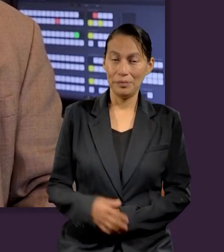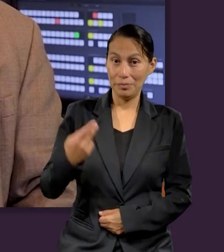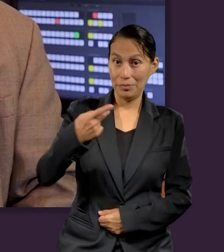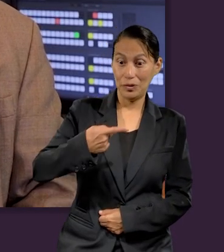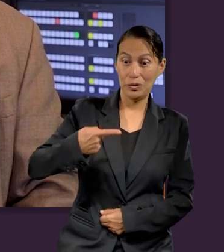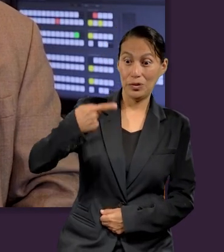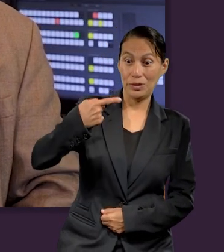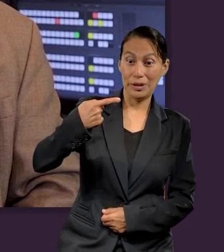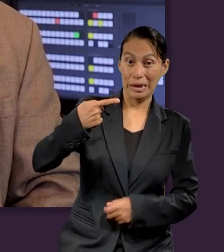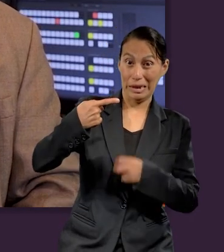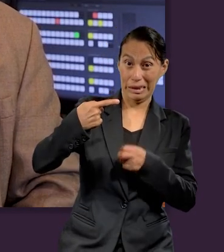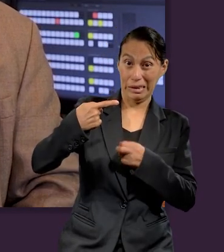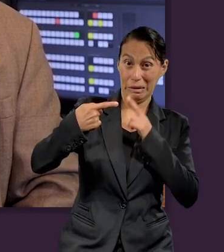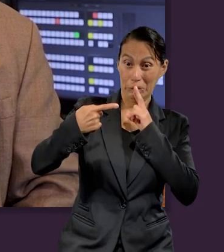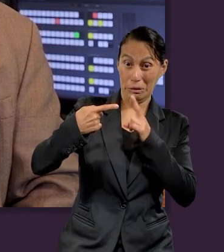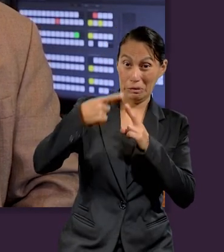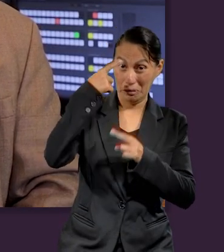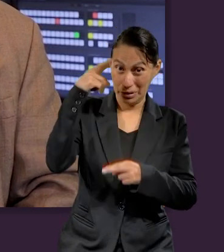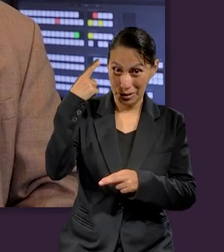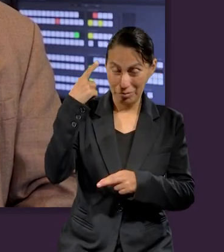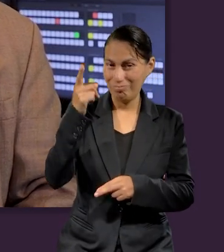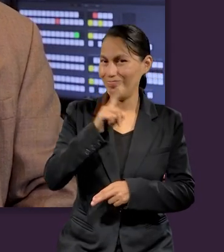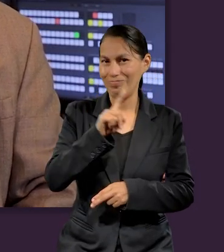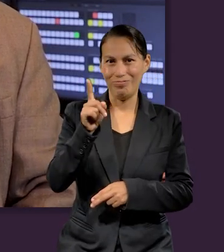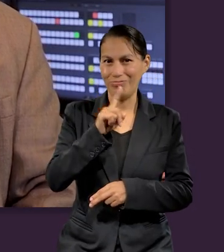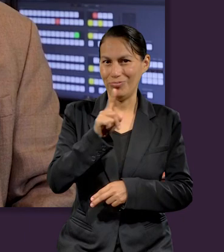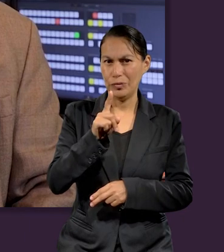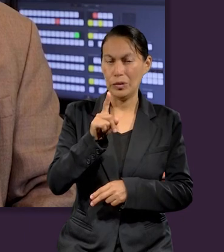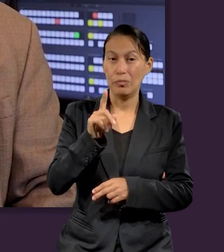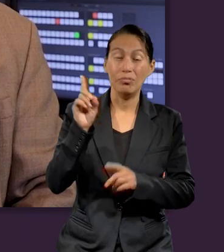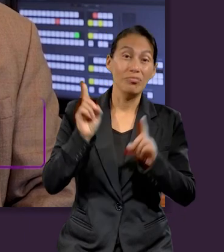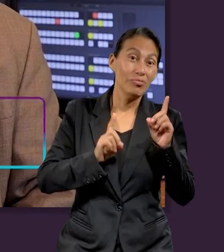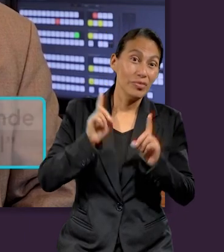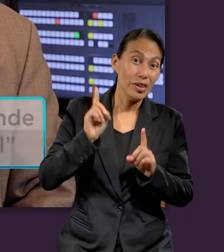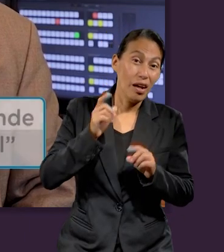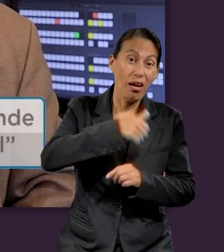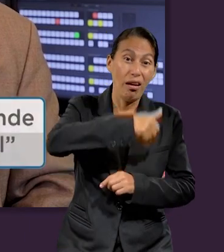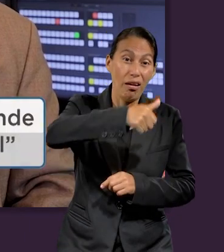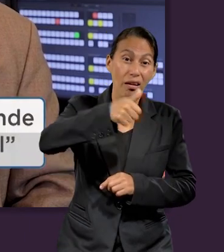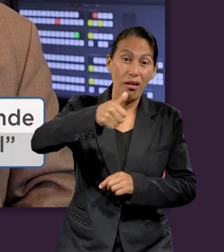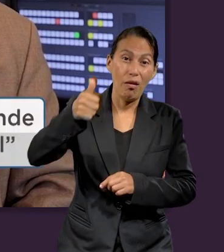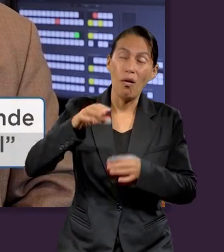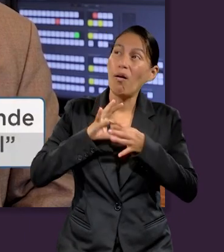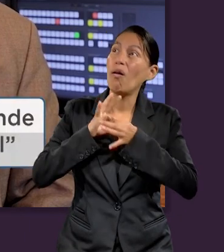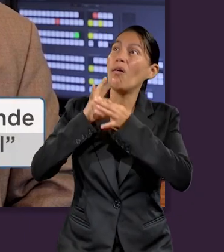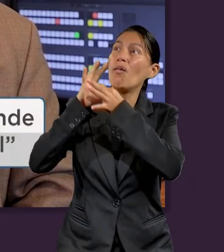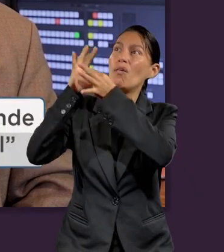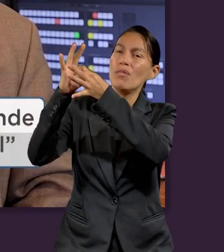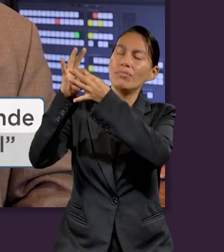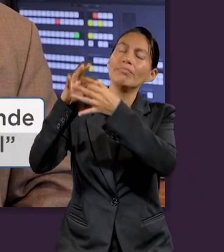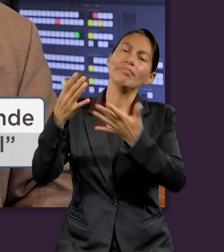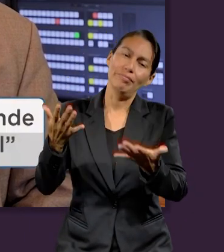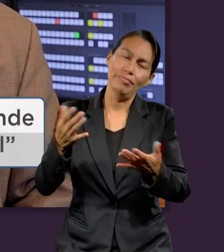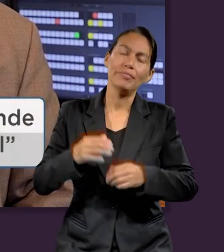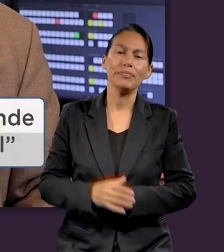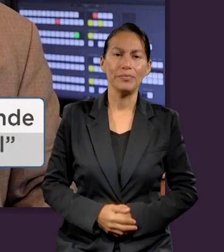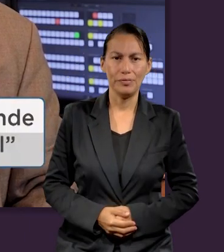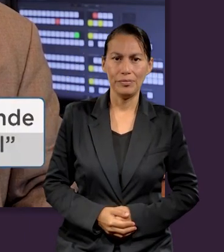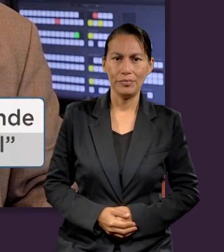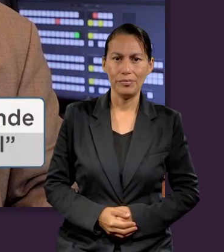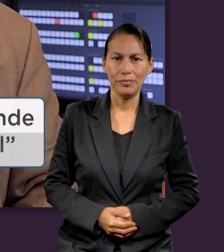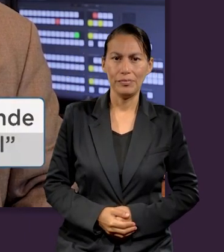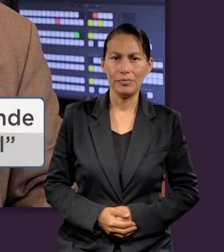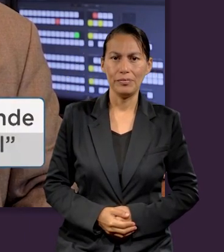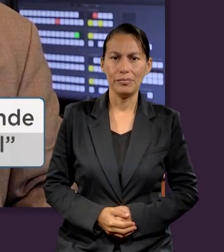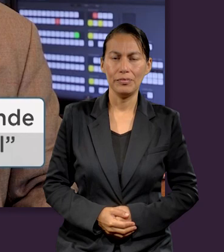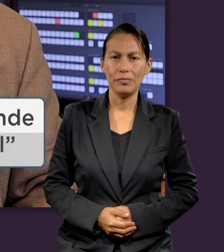La pregunta que se ha planteado no es fácil de responder. No es fácil de responder porque eso depende de la relación que cada creyente